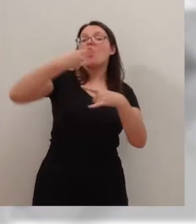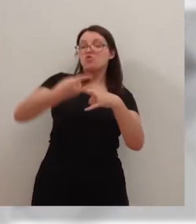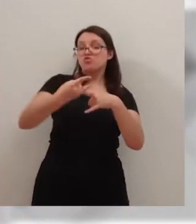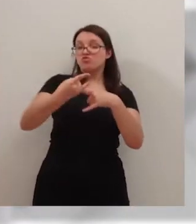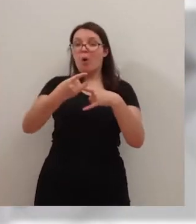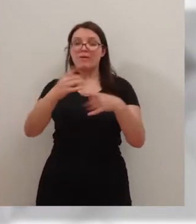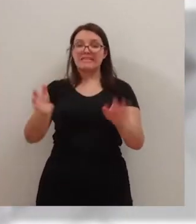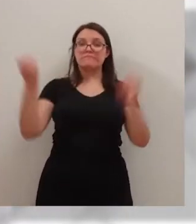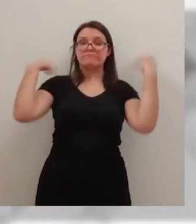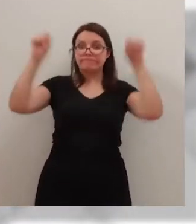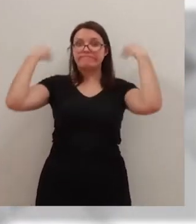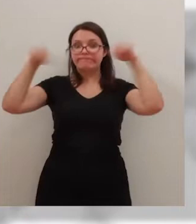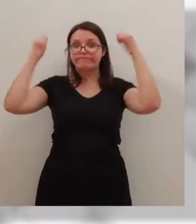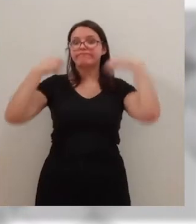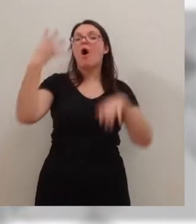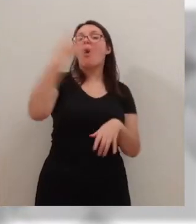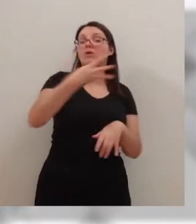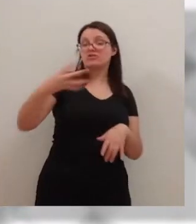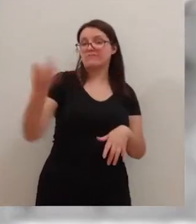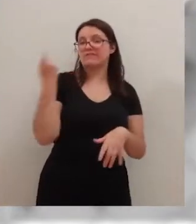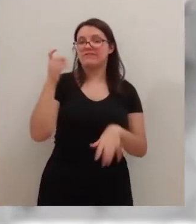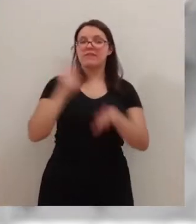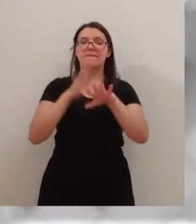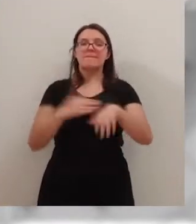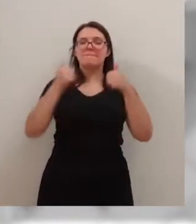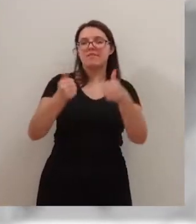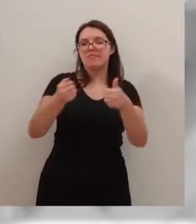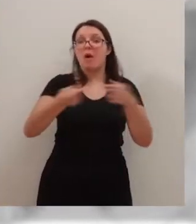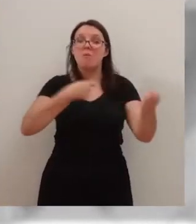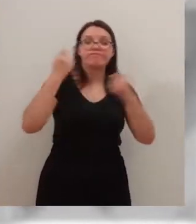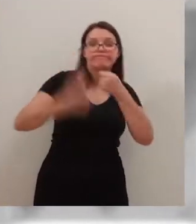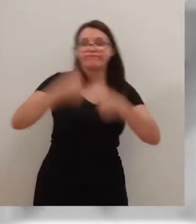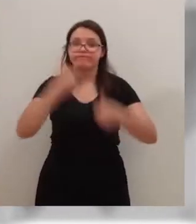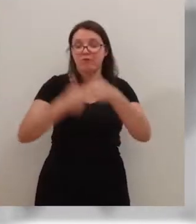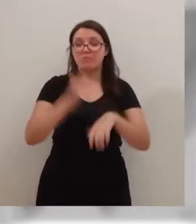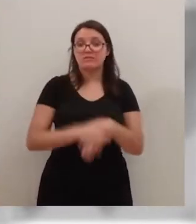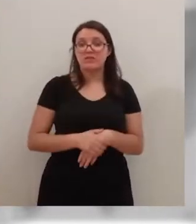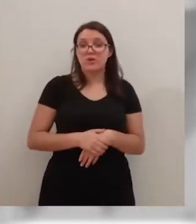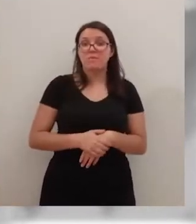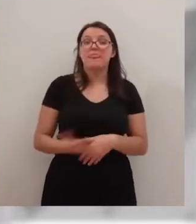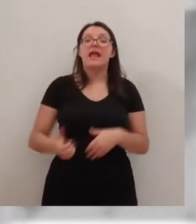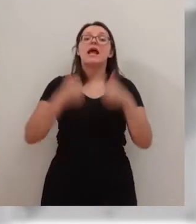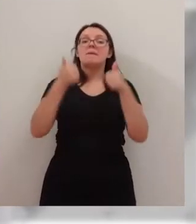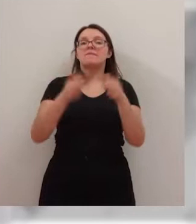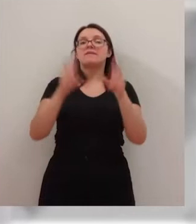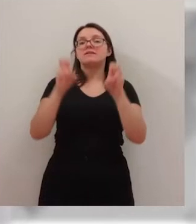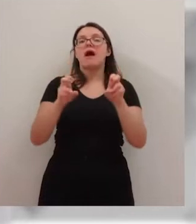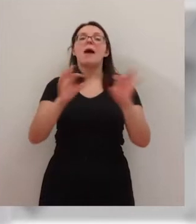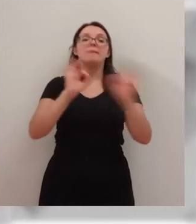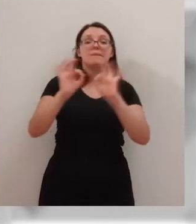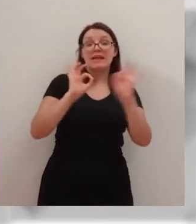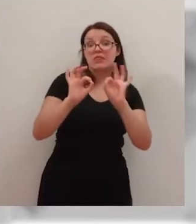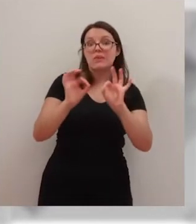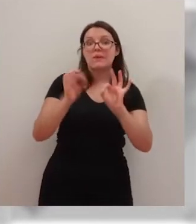entrenamientos. A falta de cuatro semanas para que eche a andar la competición el cuadro blanco y rojo. El intensifica su preparación y tiene